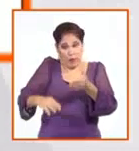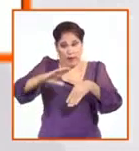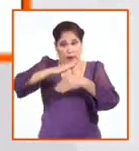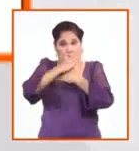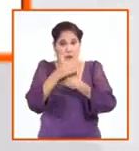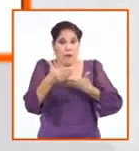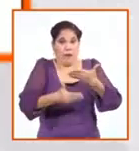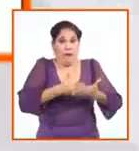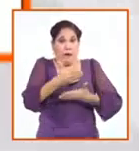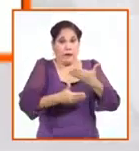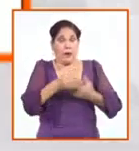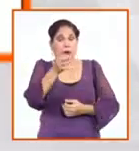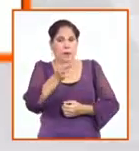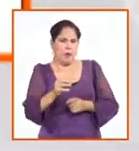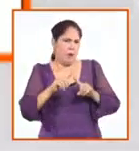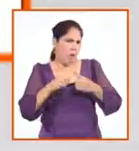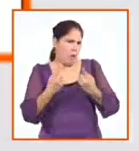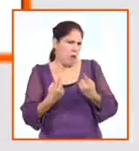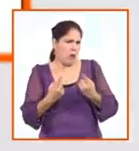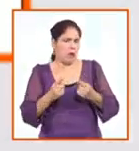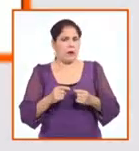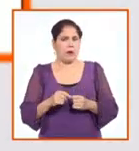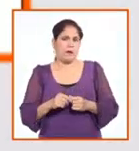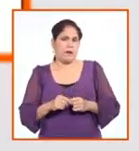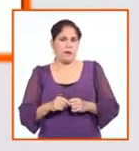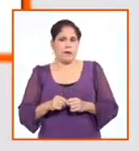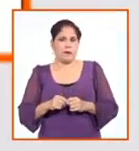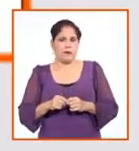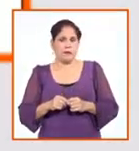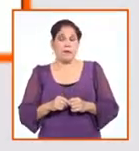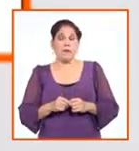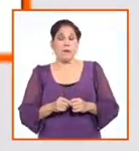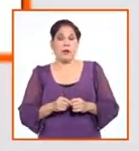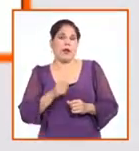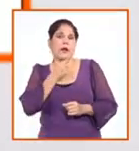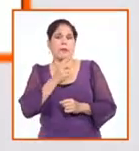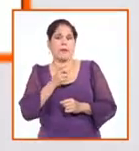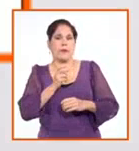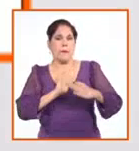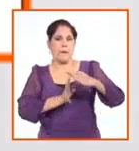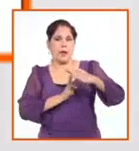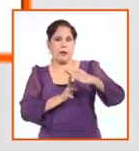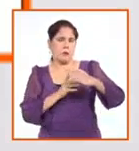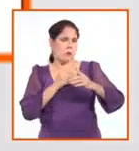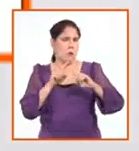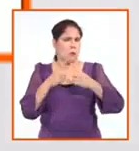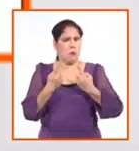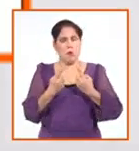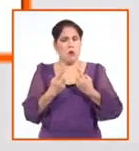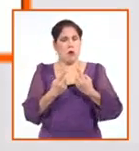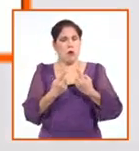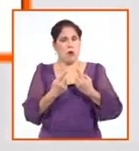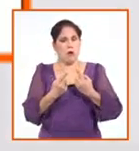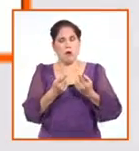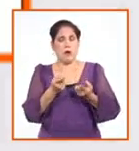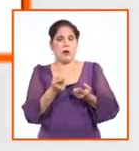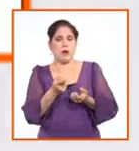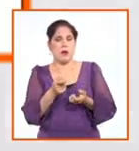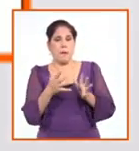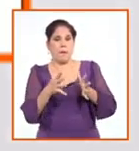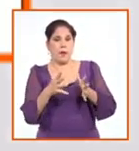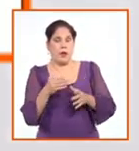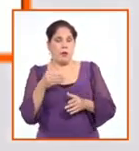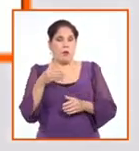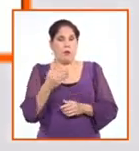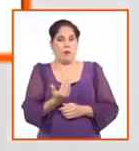¿qué argumento podría tener las autoridades migratorias para darle un miedo creíble a regresar a su país?